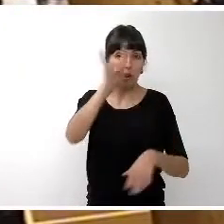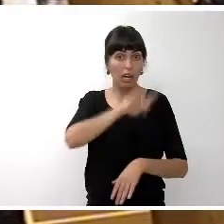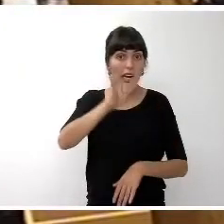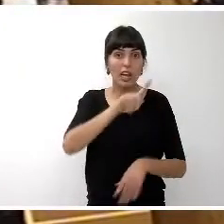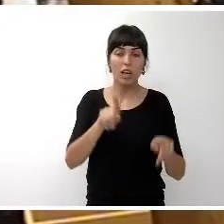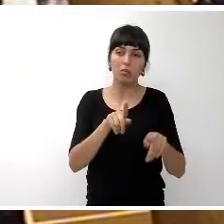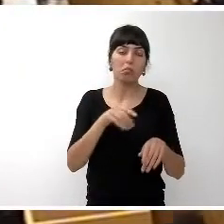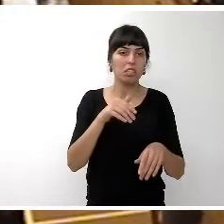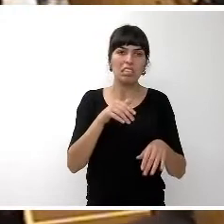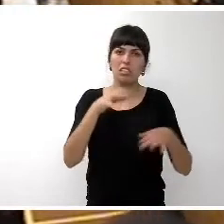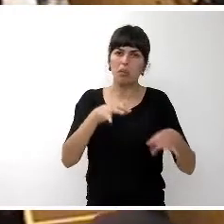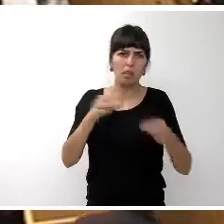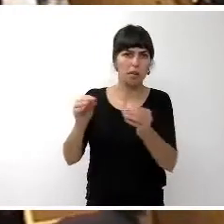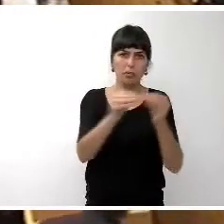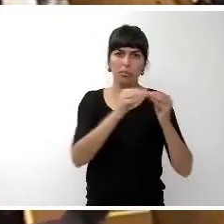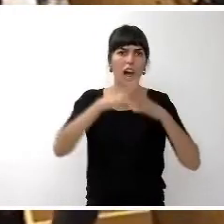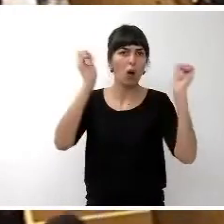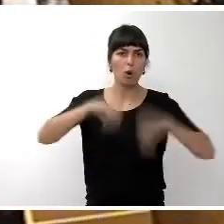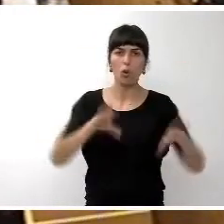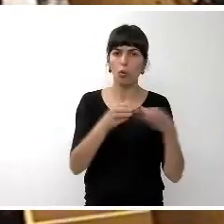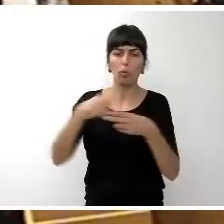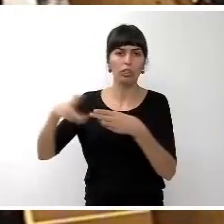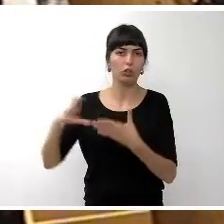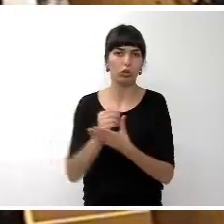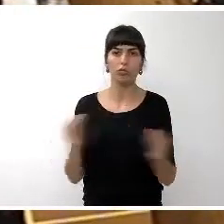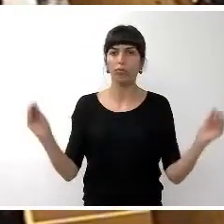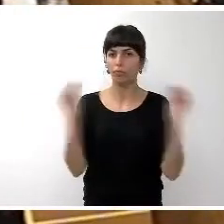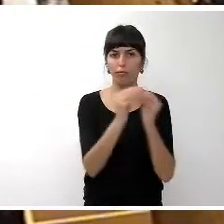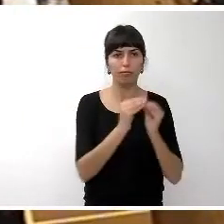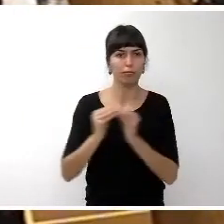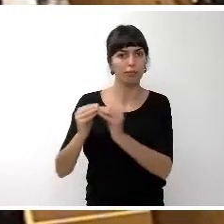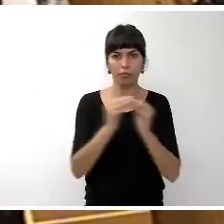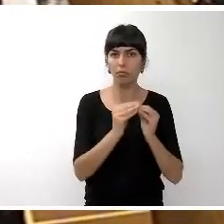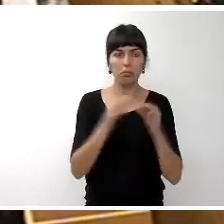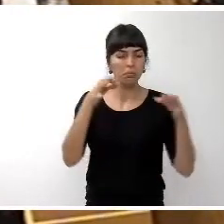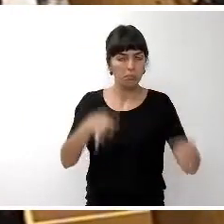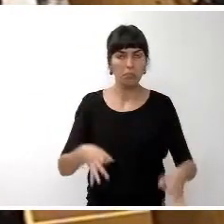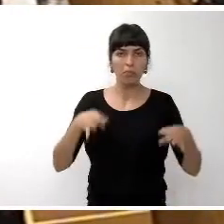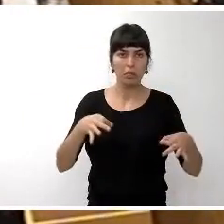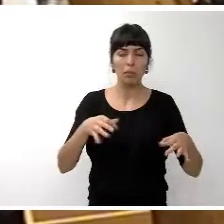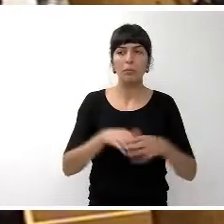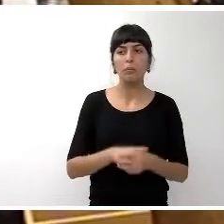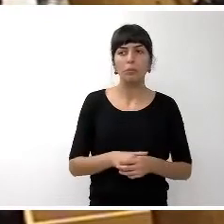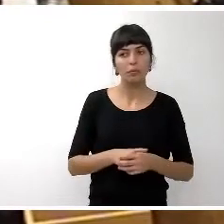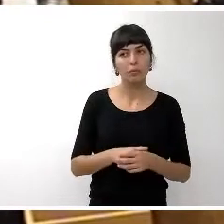unanimidad de todos los grupos. Suele haber un amplio consenso en las propuestas.